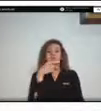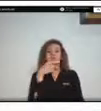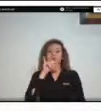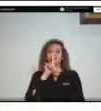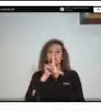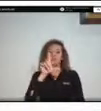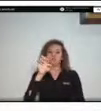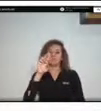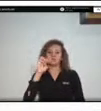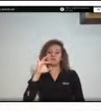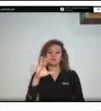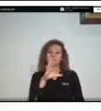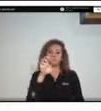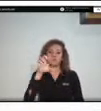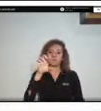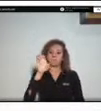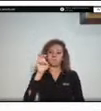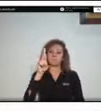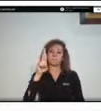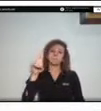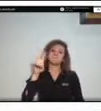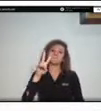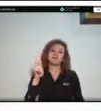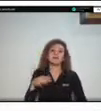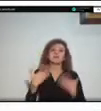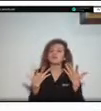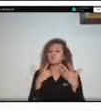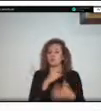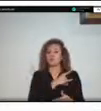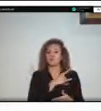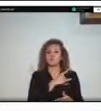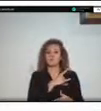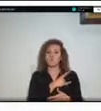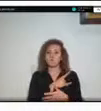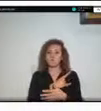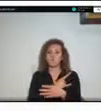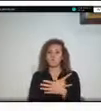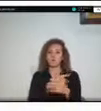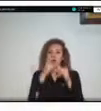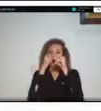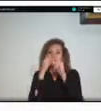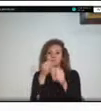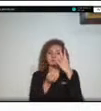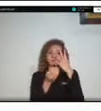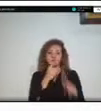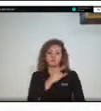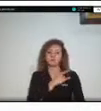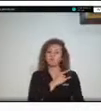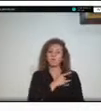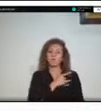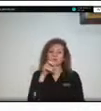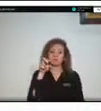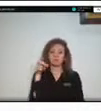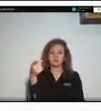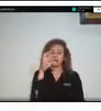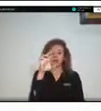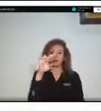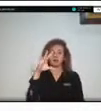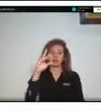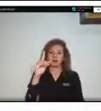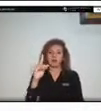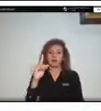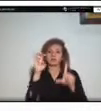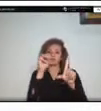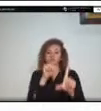industrial de la universidad militar nueva granada es especialista de administración de salud ocupacional y actualmente está cursando un posgrado en derecho